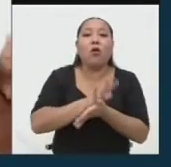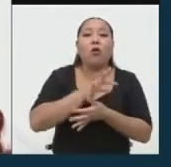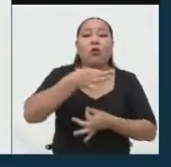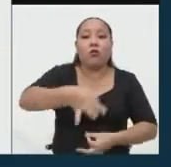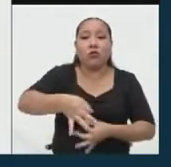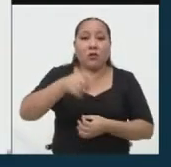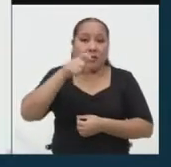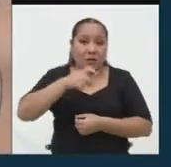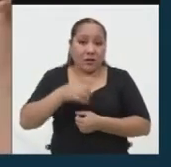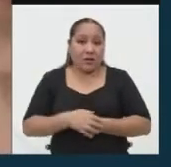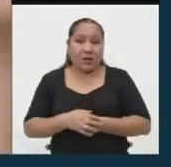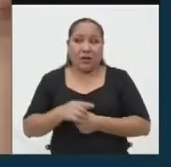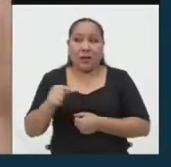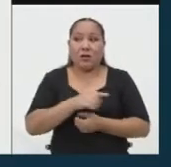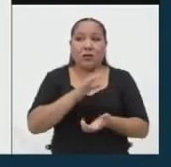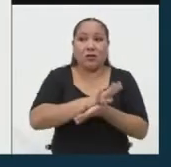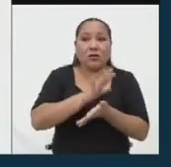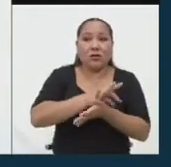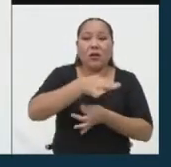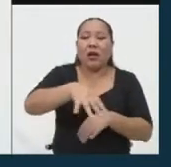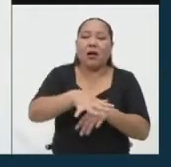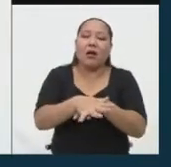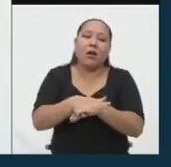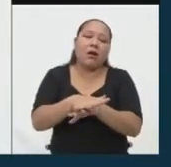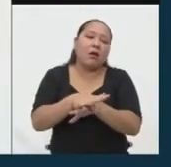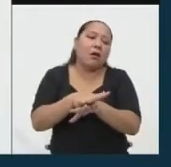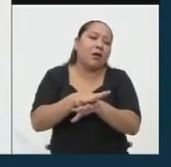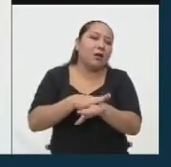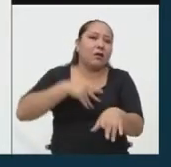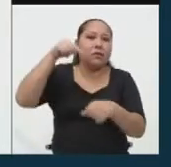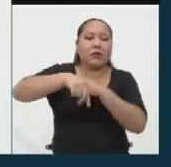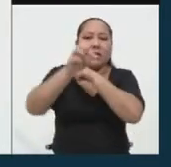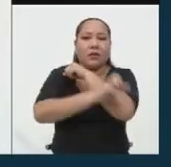tan lentos en nuestro país.